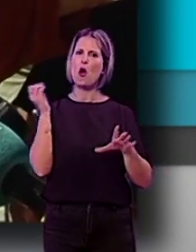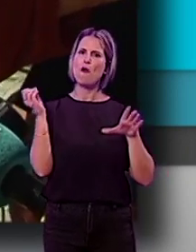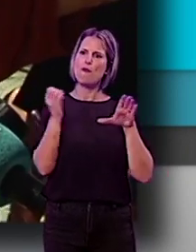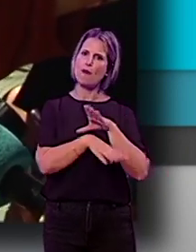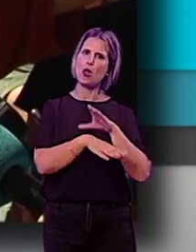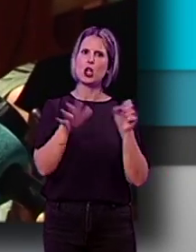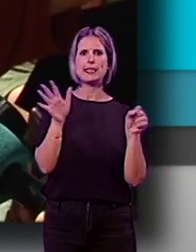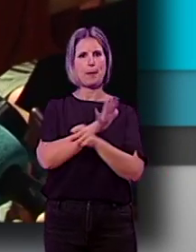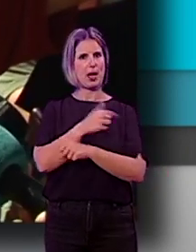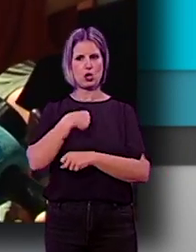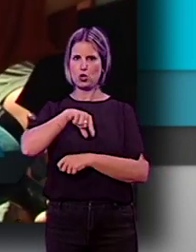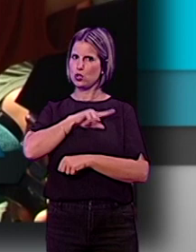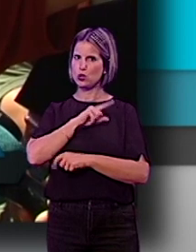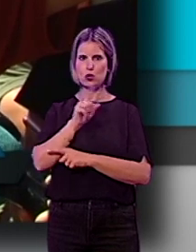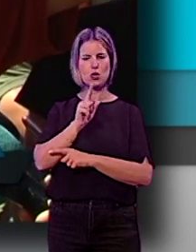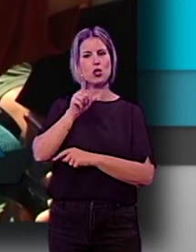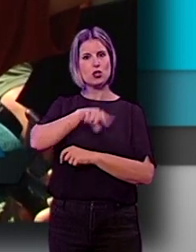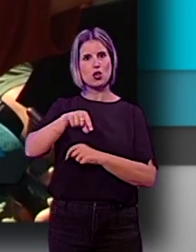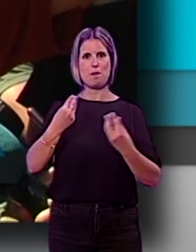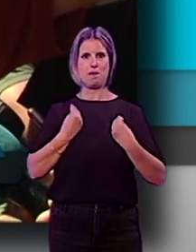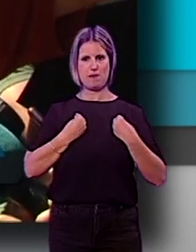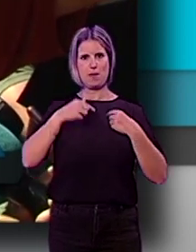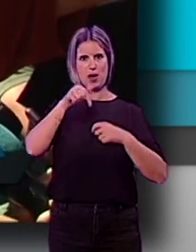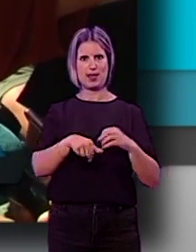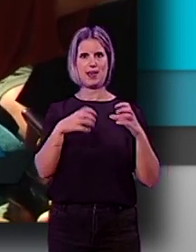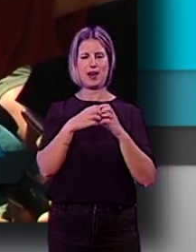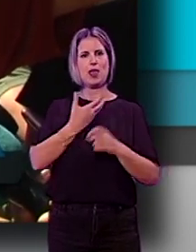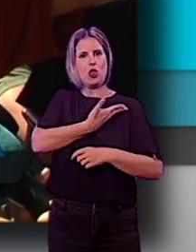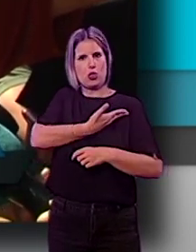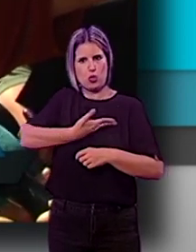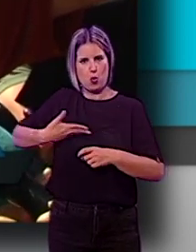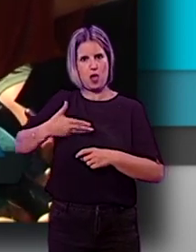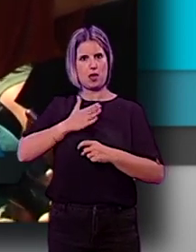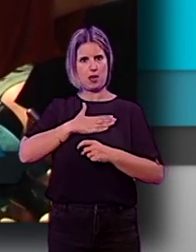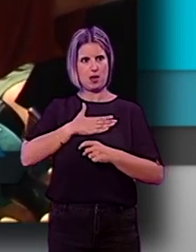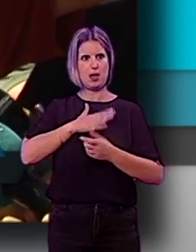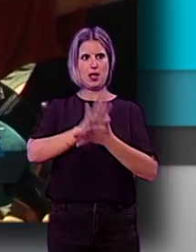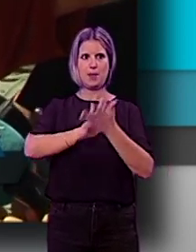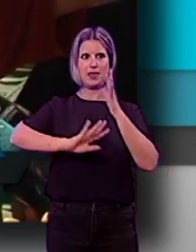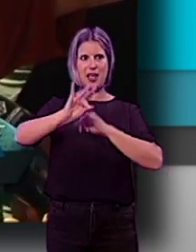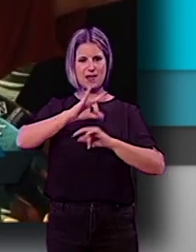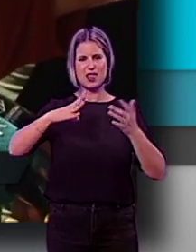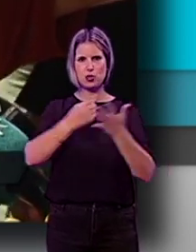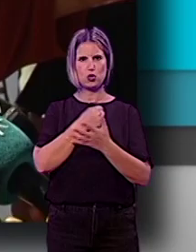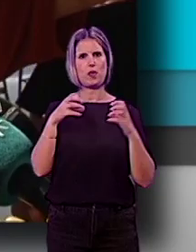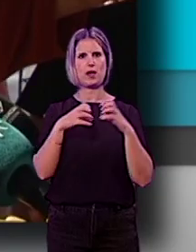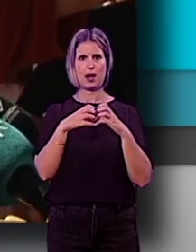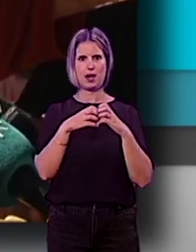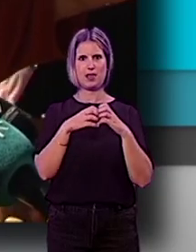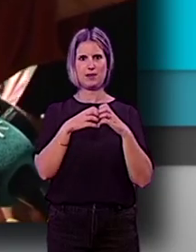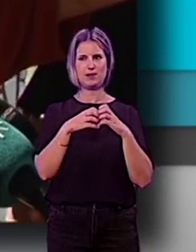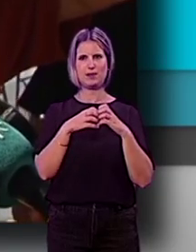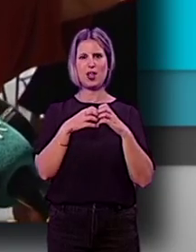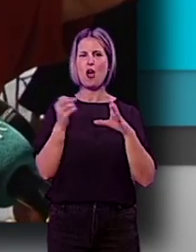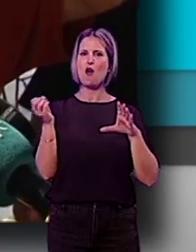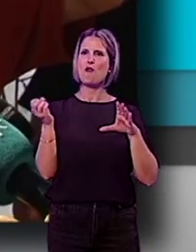para nada somos residentes en Granada propietarios del Albaicín y de toda Granada no hay